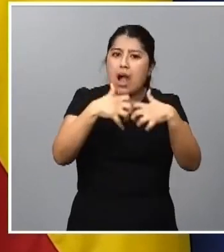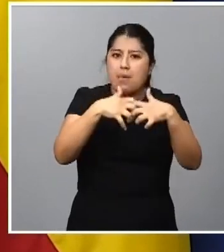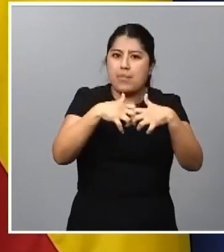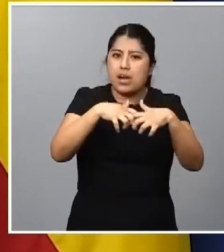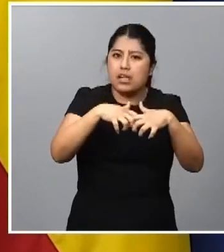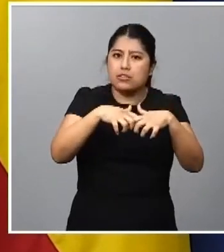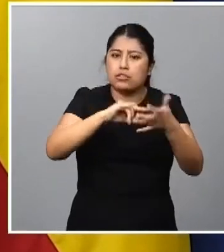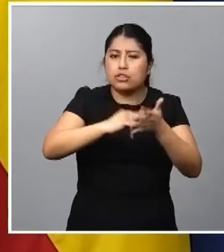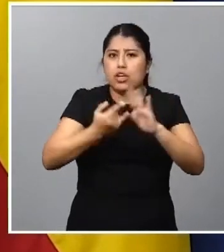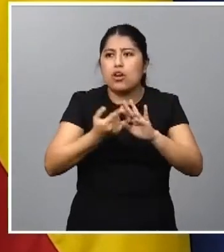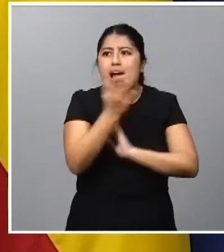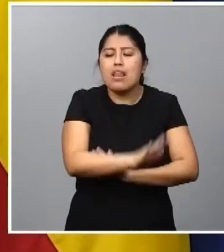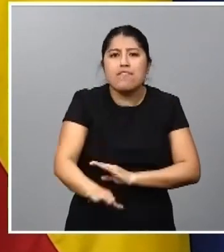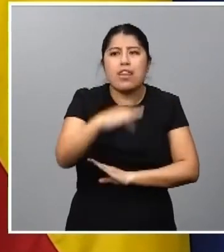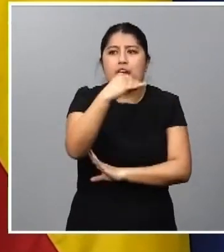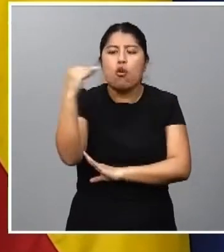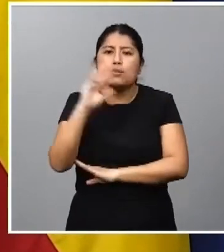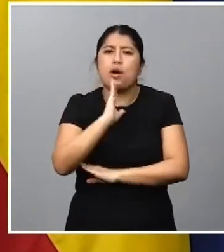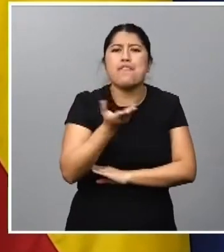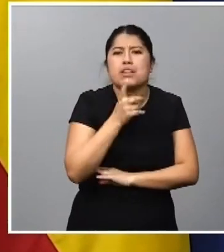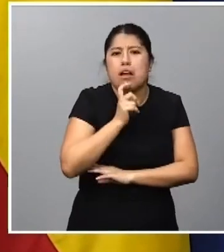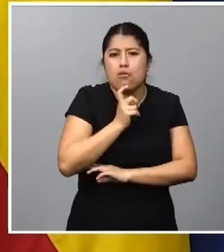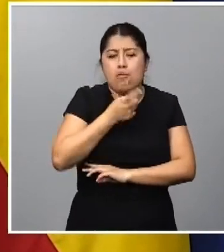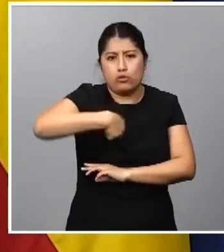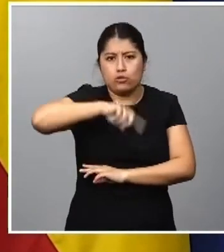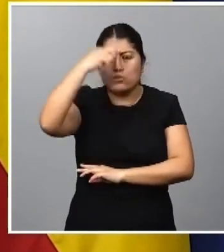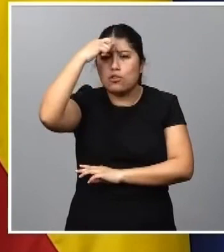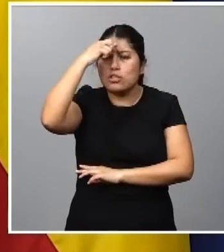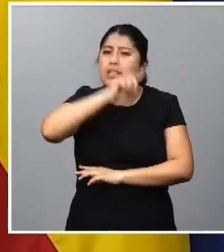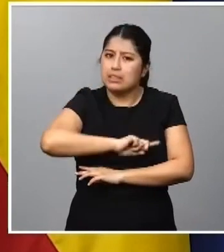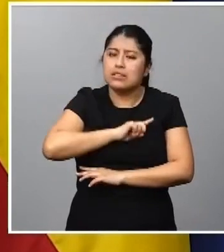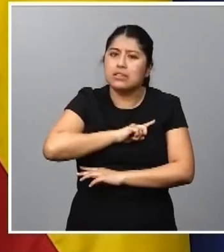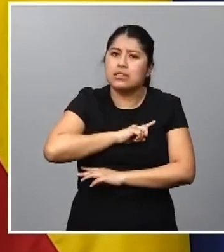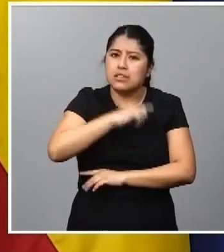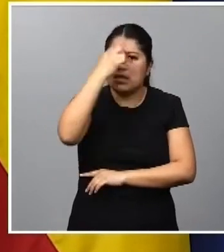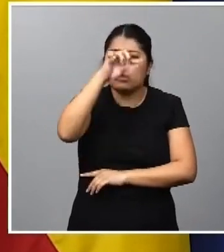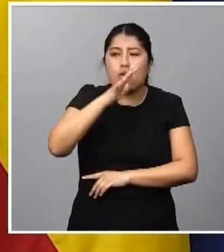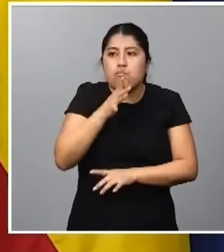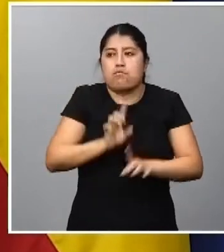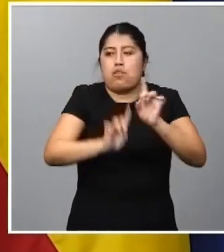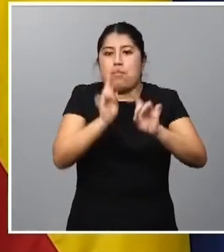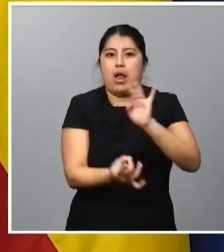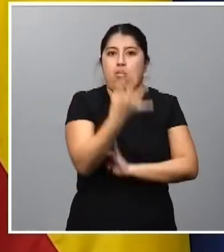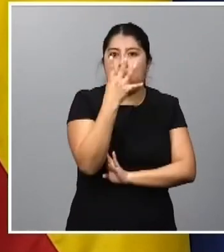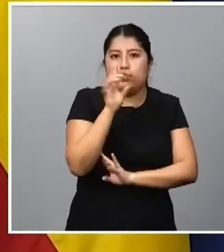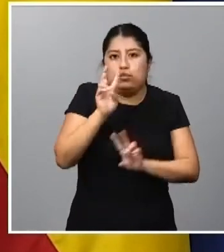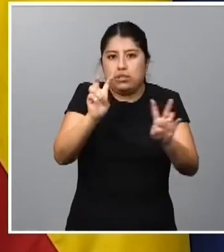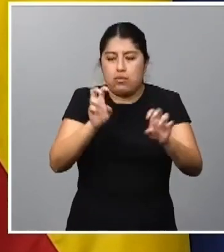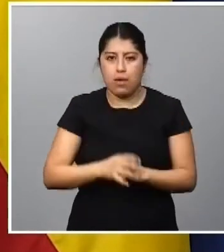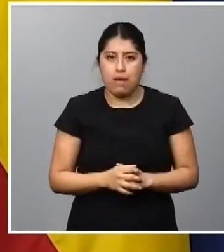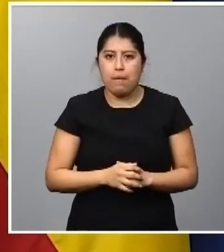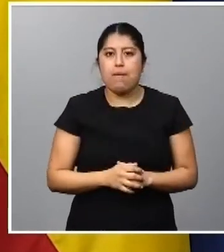cómo afectan a la infancia y a la juventud. Somos conscientes de que plantean un nuevo paradigma a todos los niveles. Es un